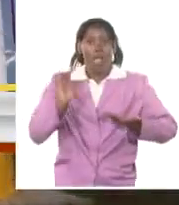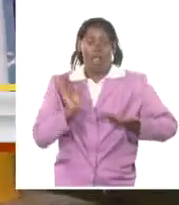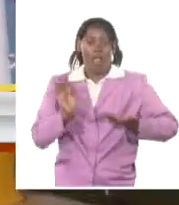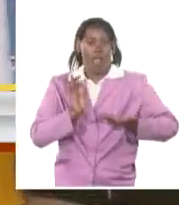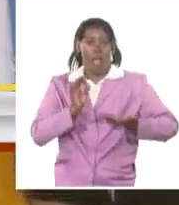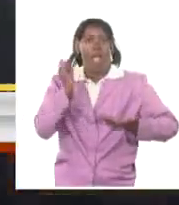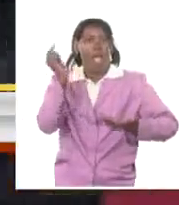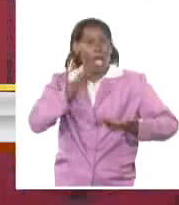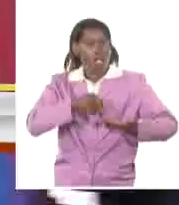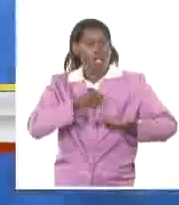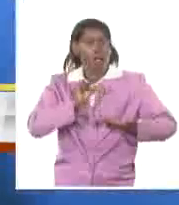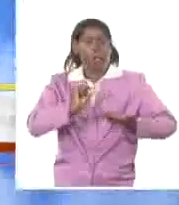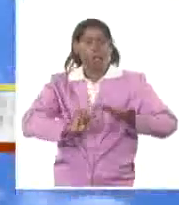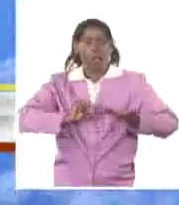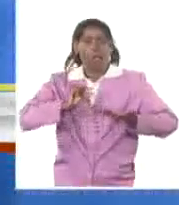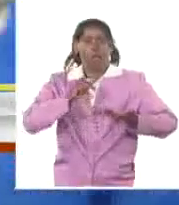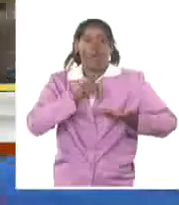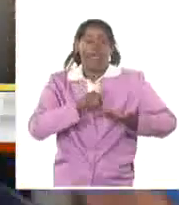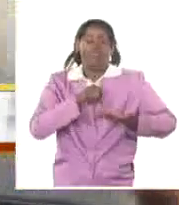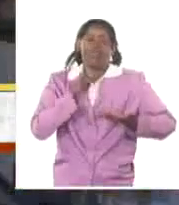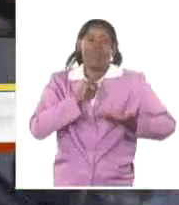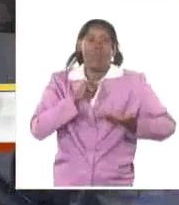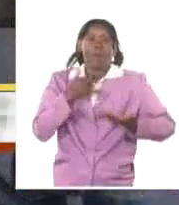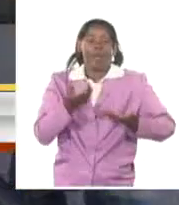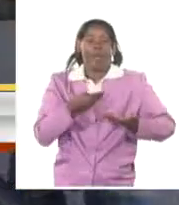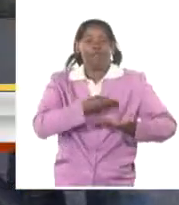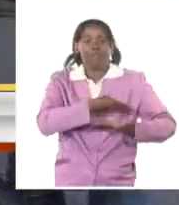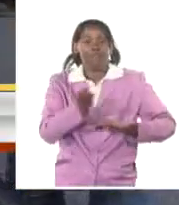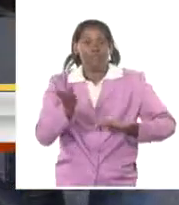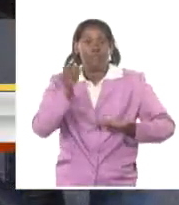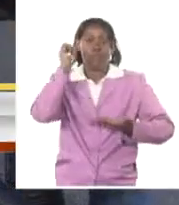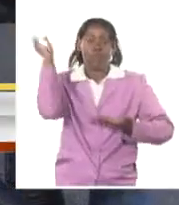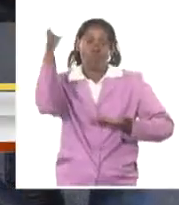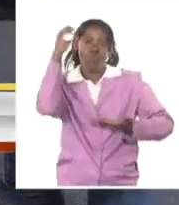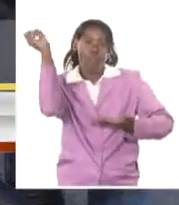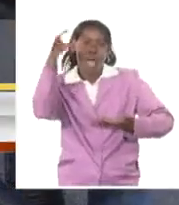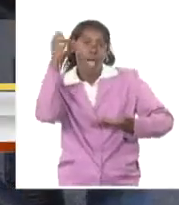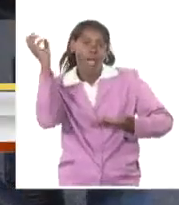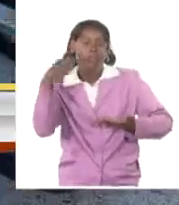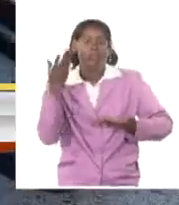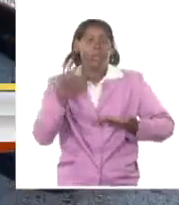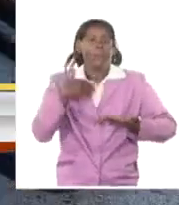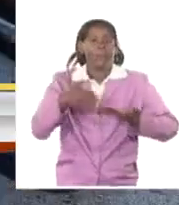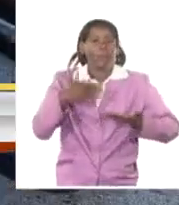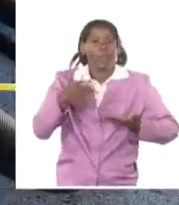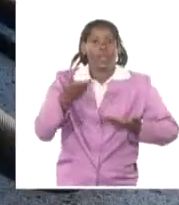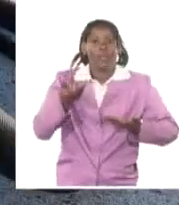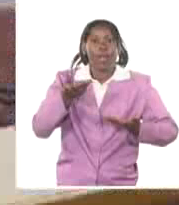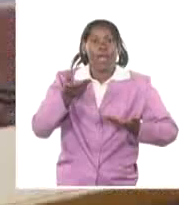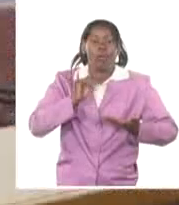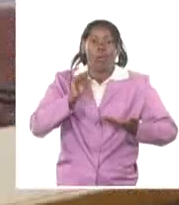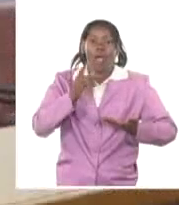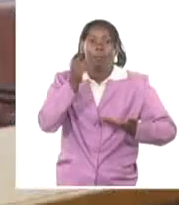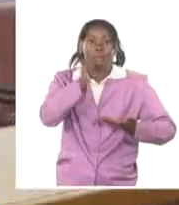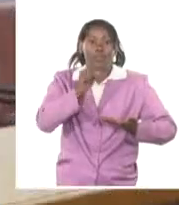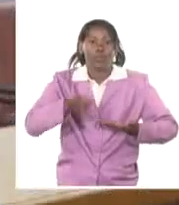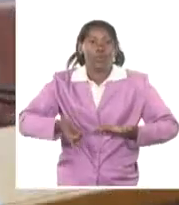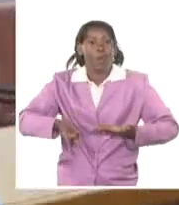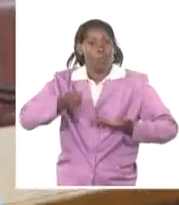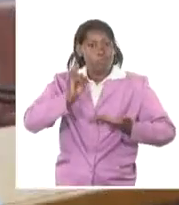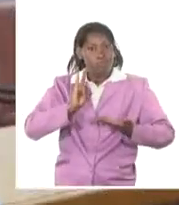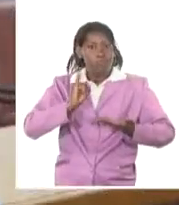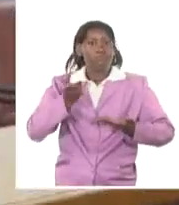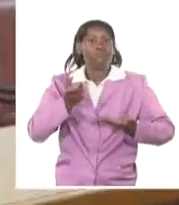llámese ambulancia, servicios necrológicos y muchos servicios vitales. Por ejemplo, la cosecha de la papa hay que